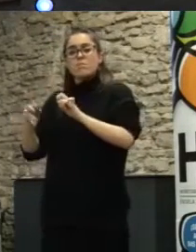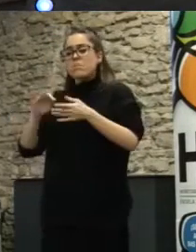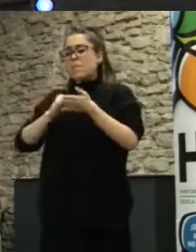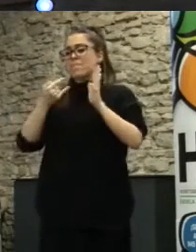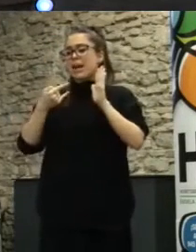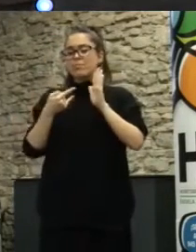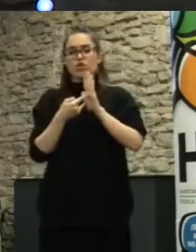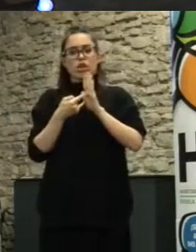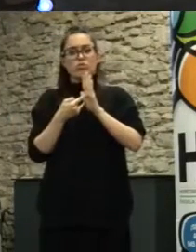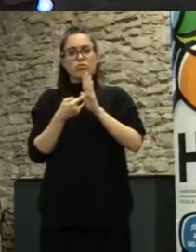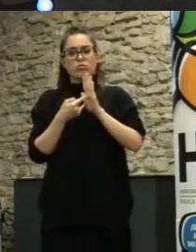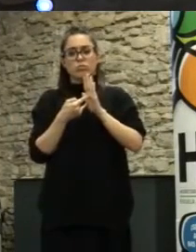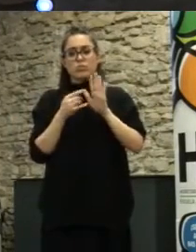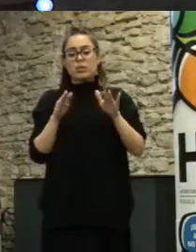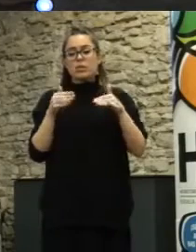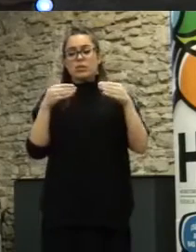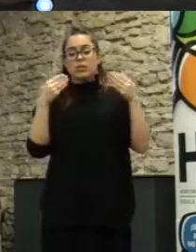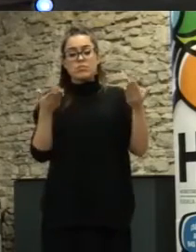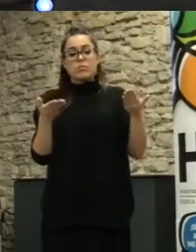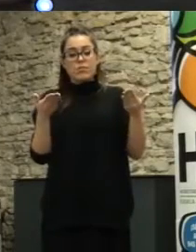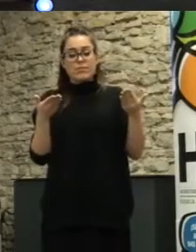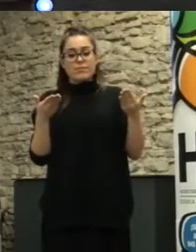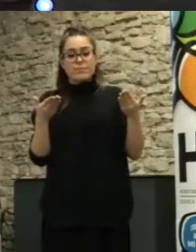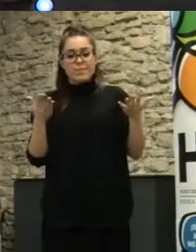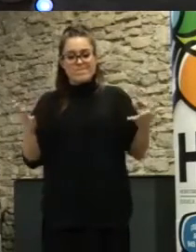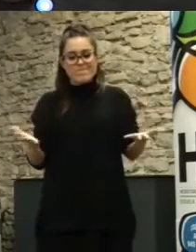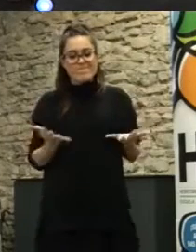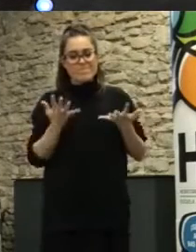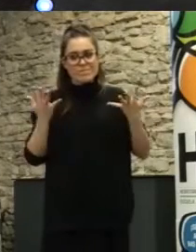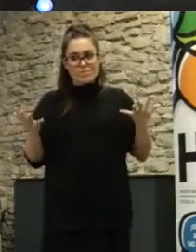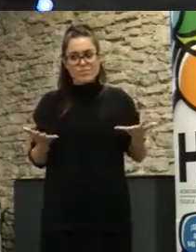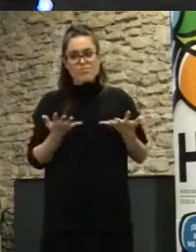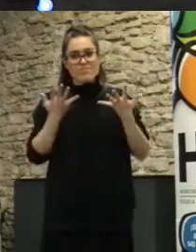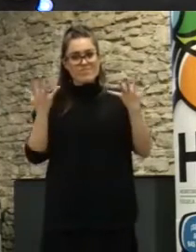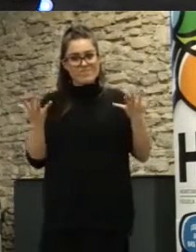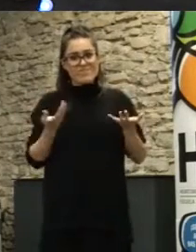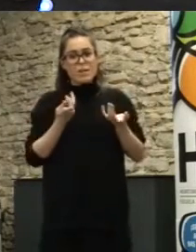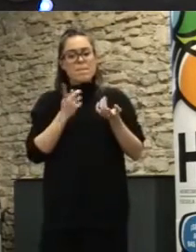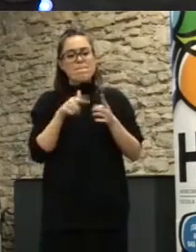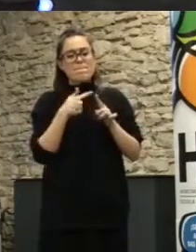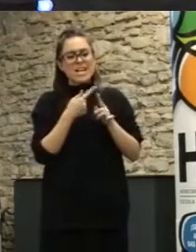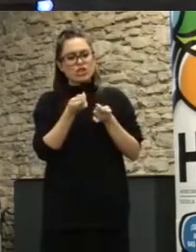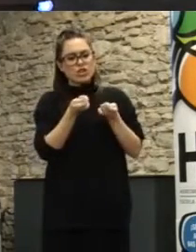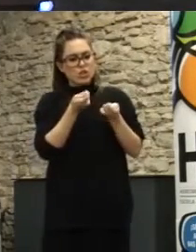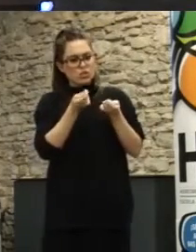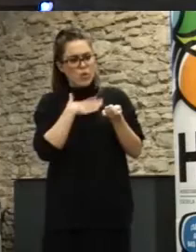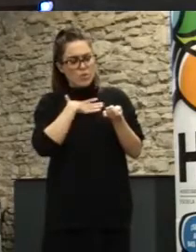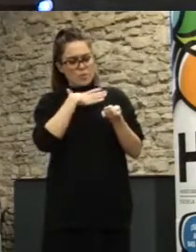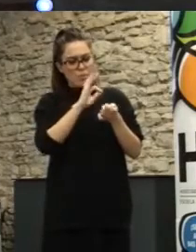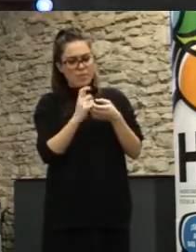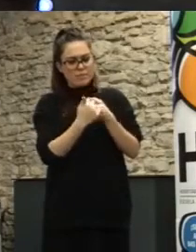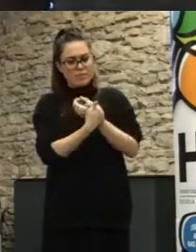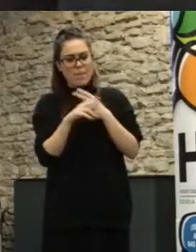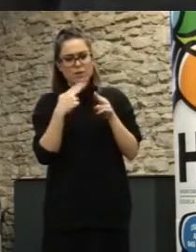un carácter cívico y es una manera de desintermediar digamos el control que tradicionalmente las administraciones han tenido en el desarrollo de